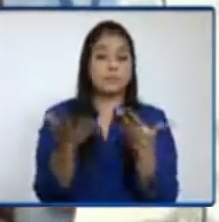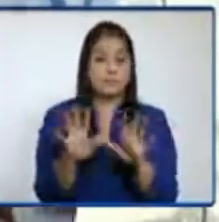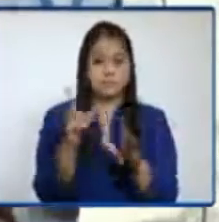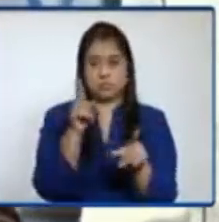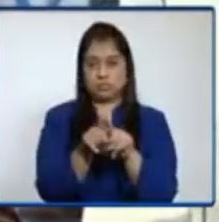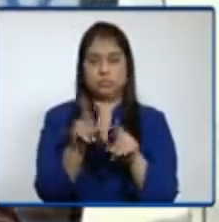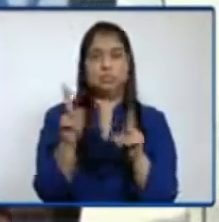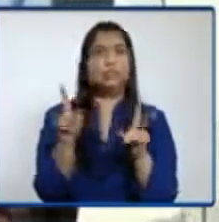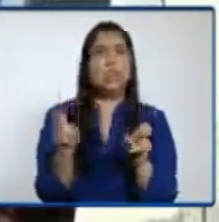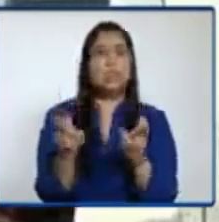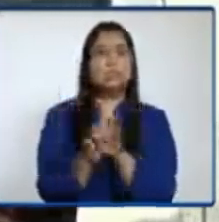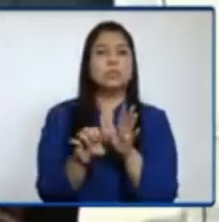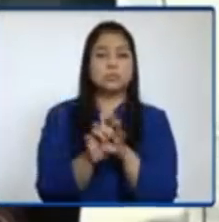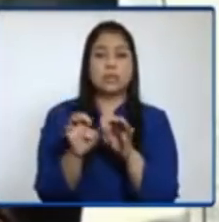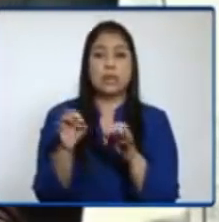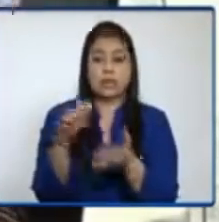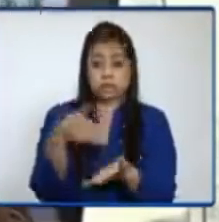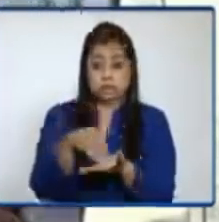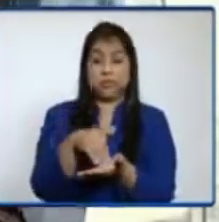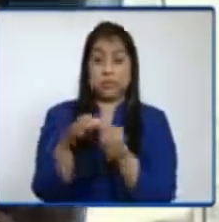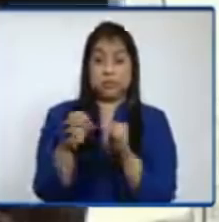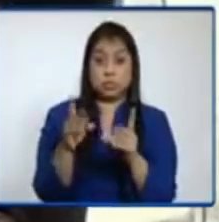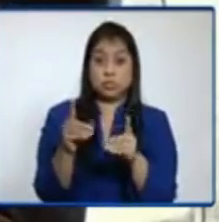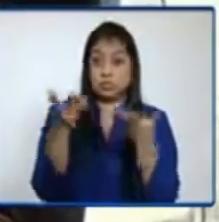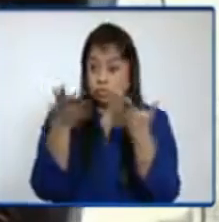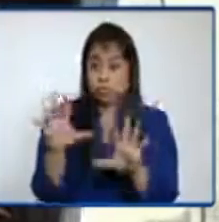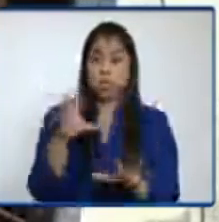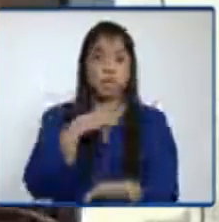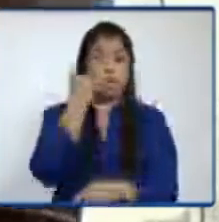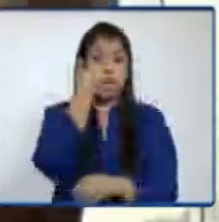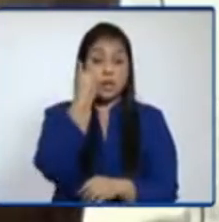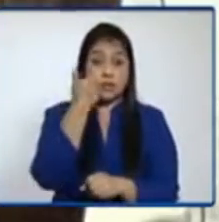casos en los establecimientos educativos de ya de contagios de COVID-19.